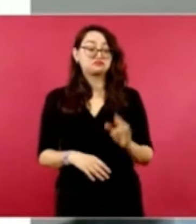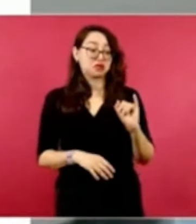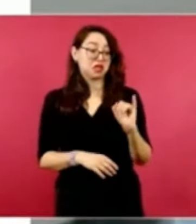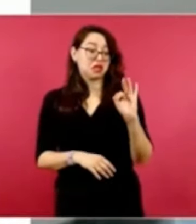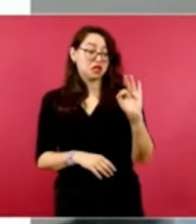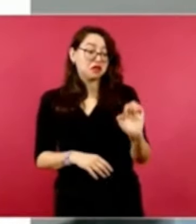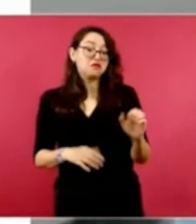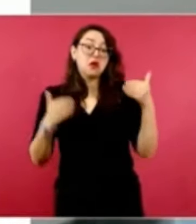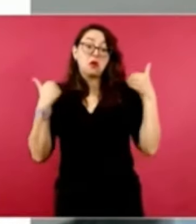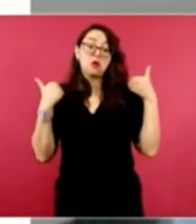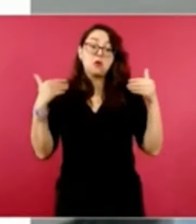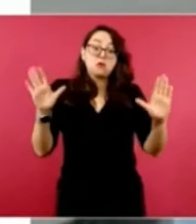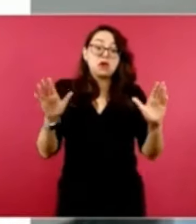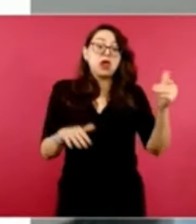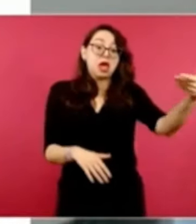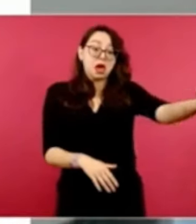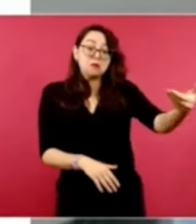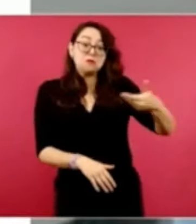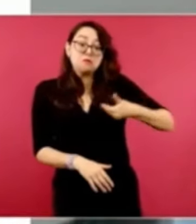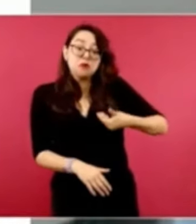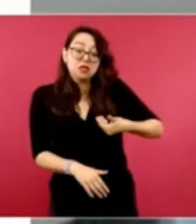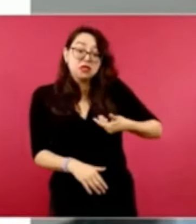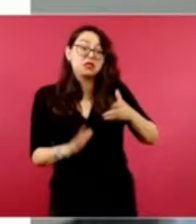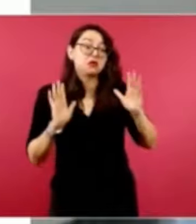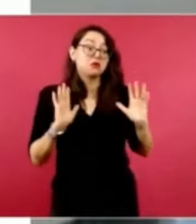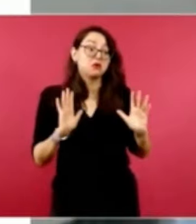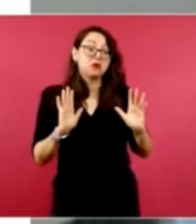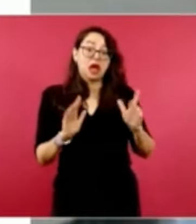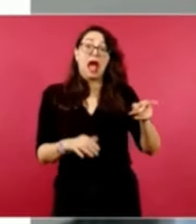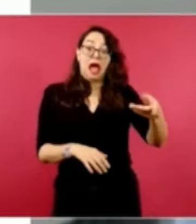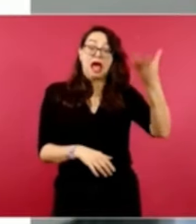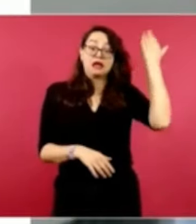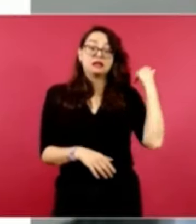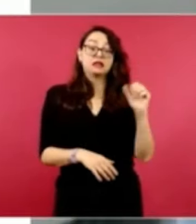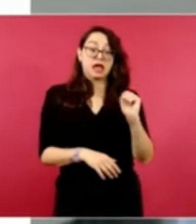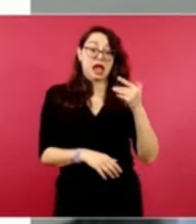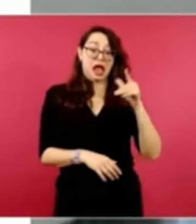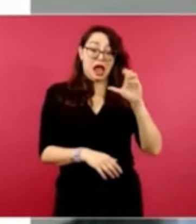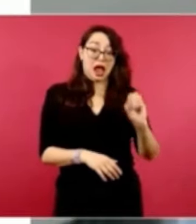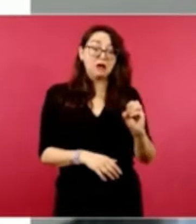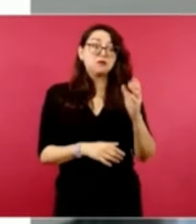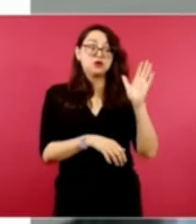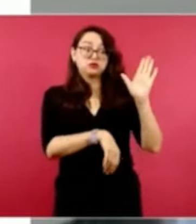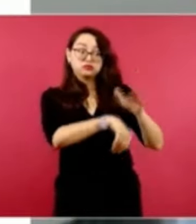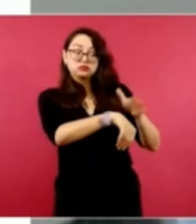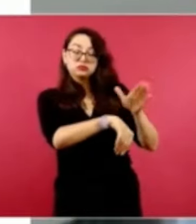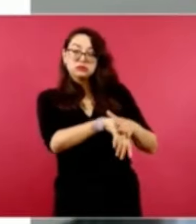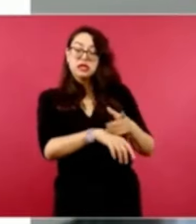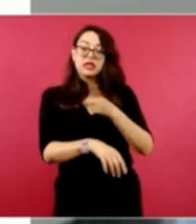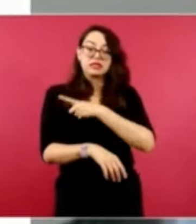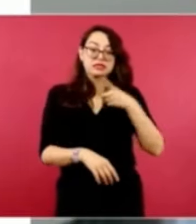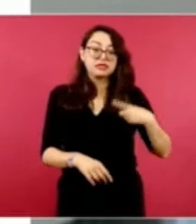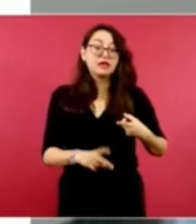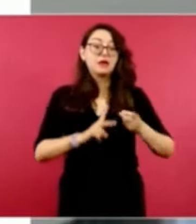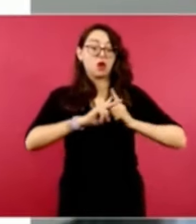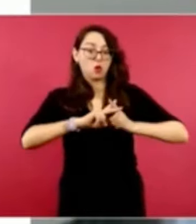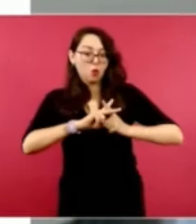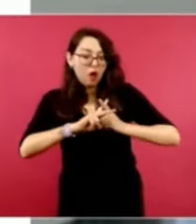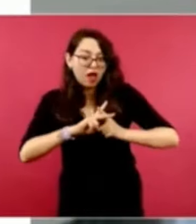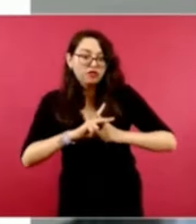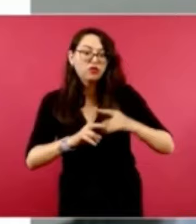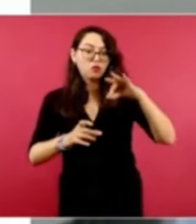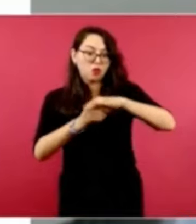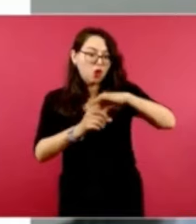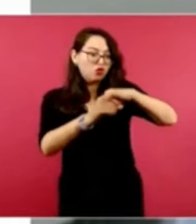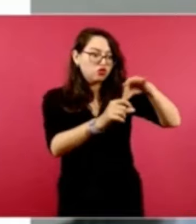de hacer recuento como exigía una parte de la oposición que contendía casilla por casilla y